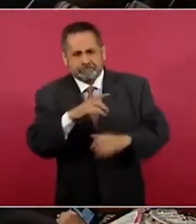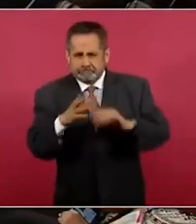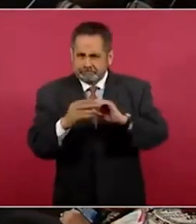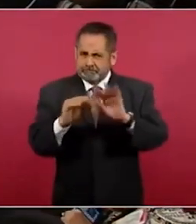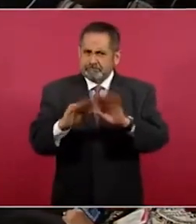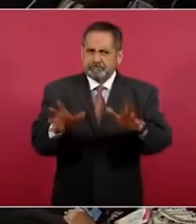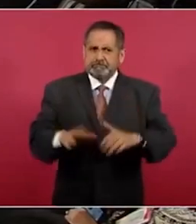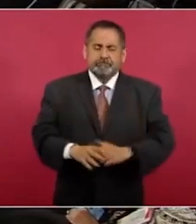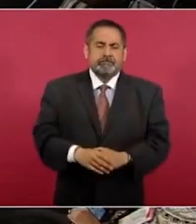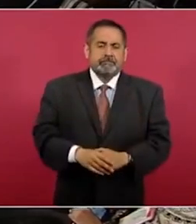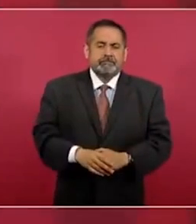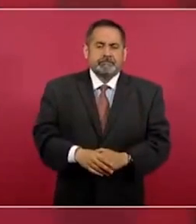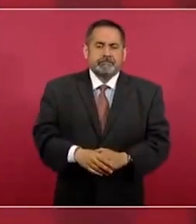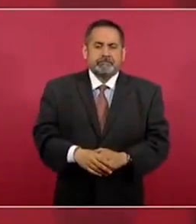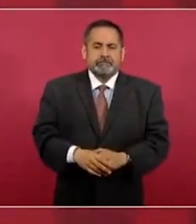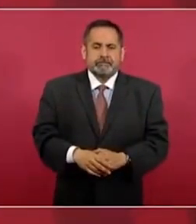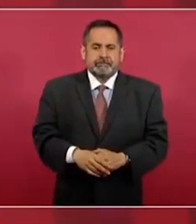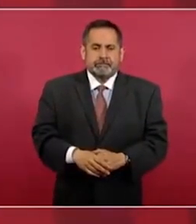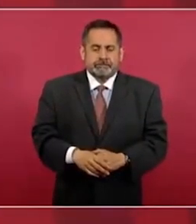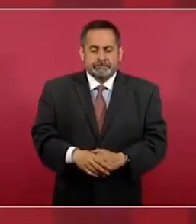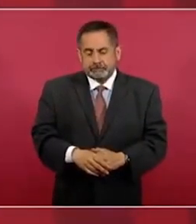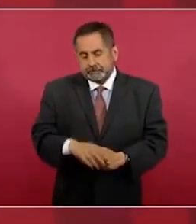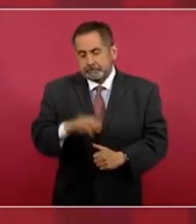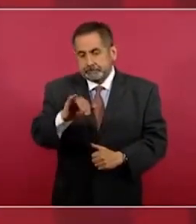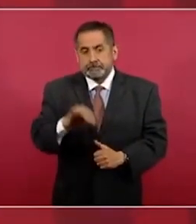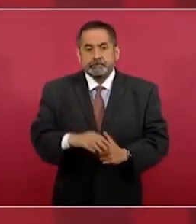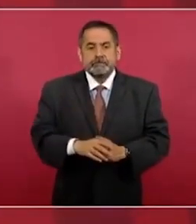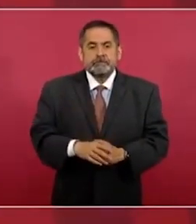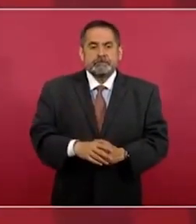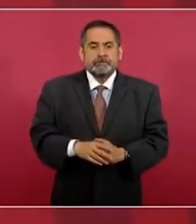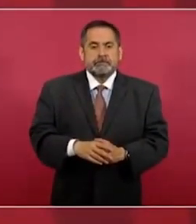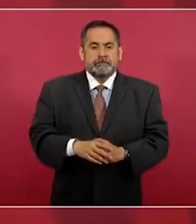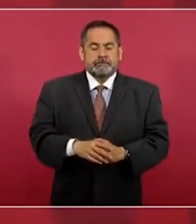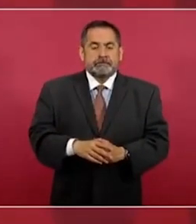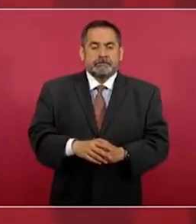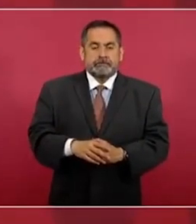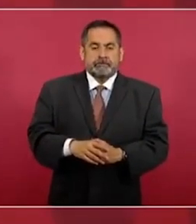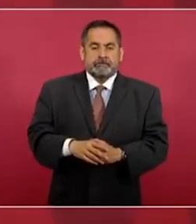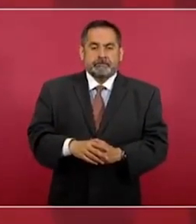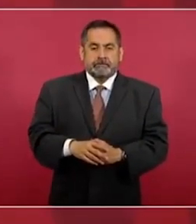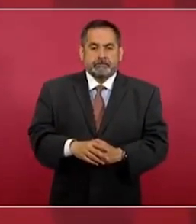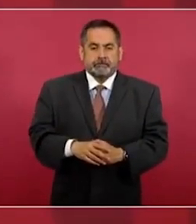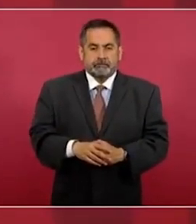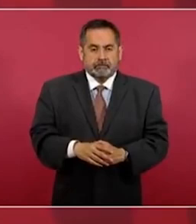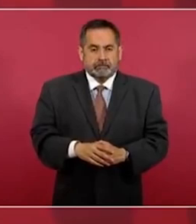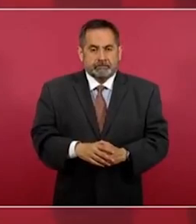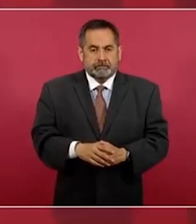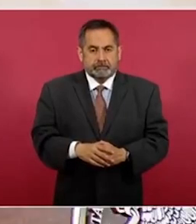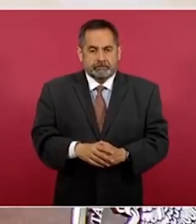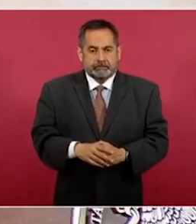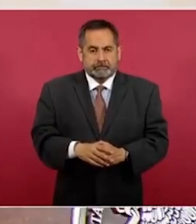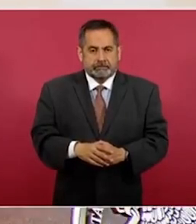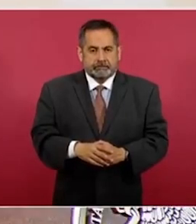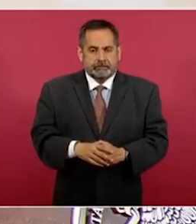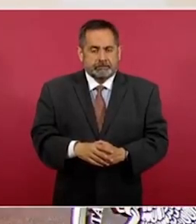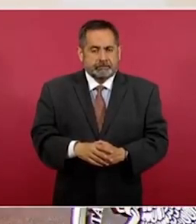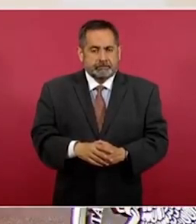Pues sí, miren, estas